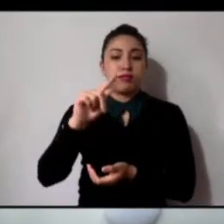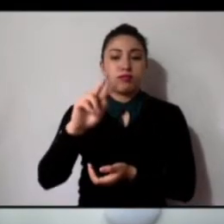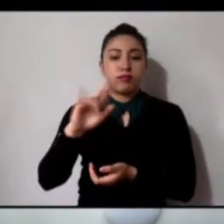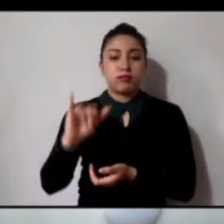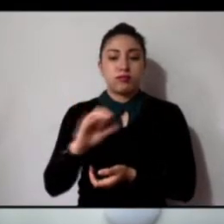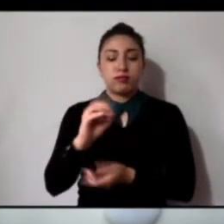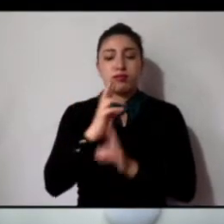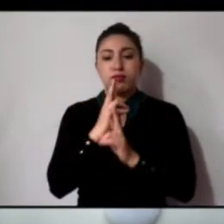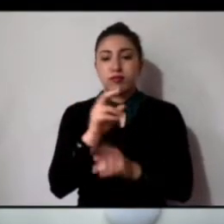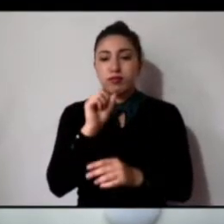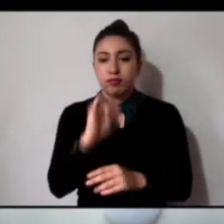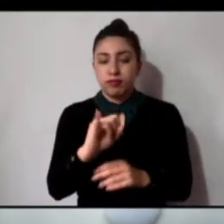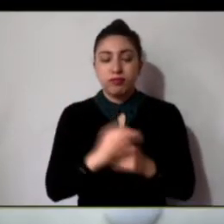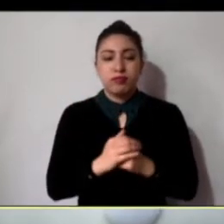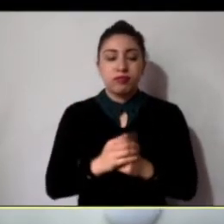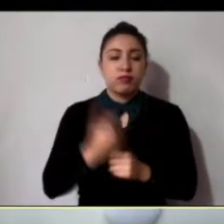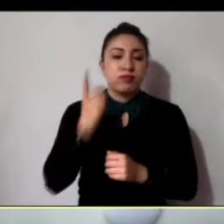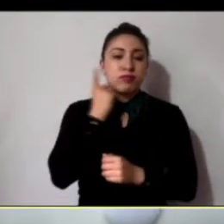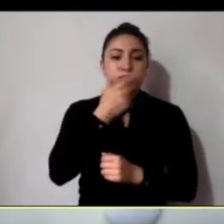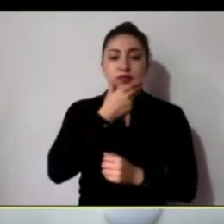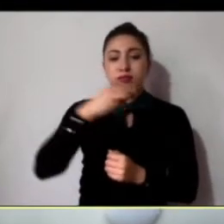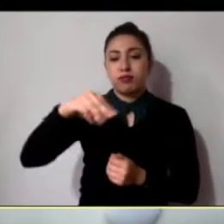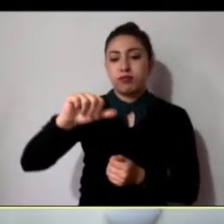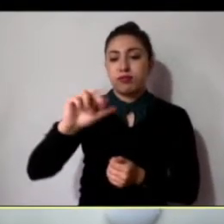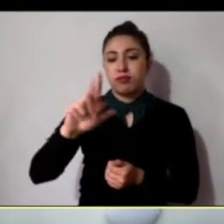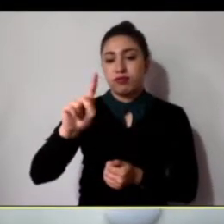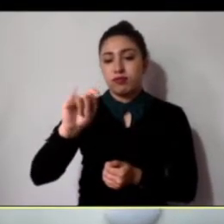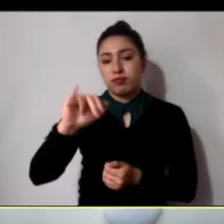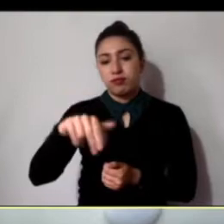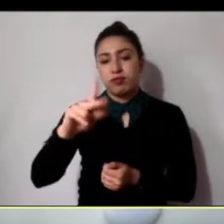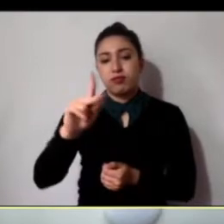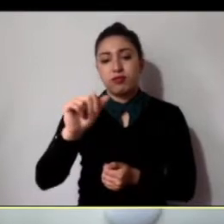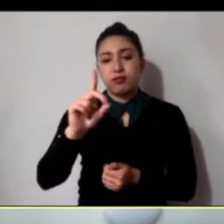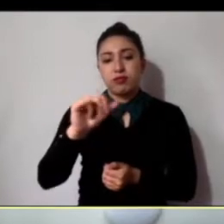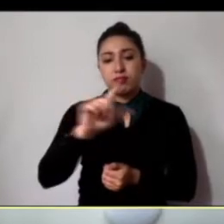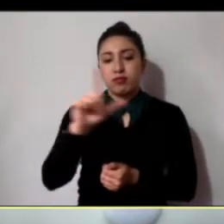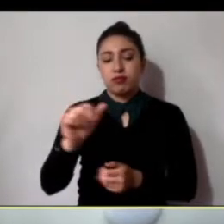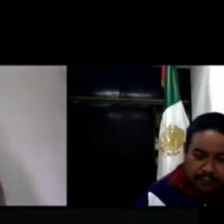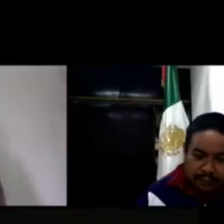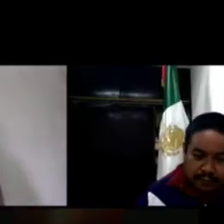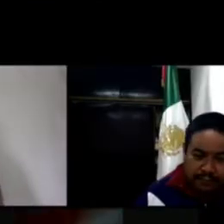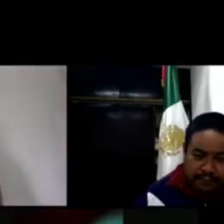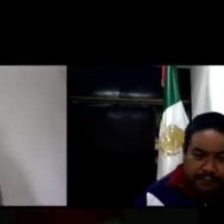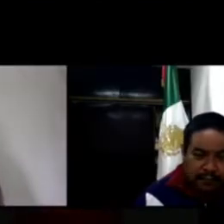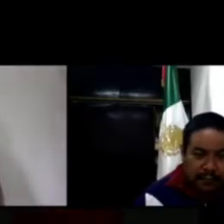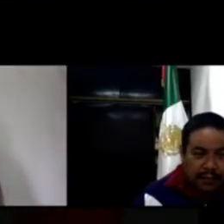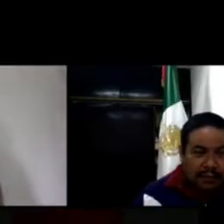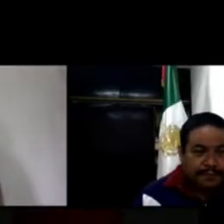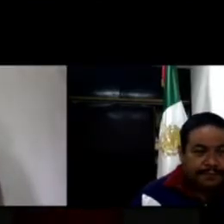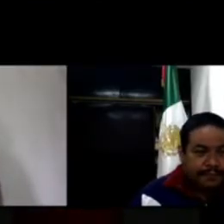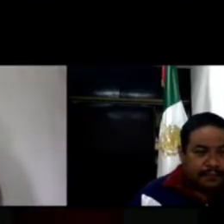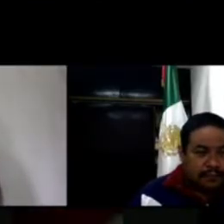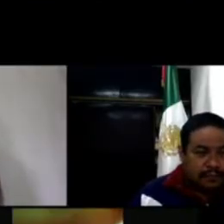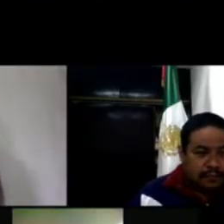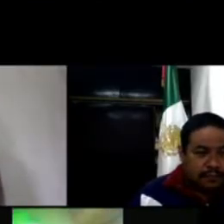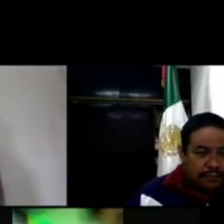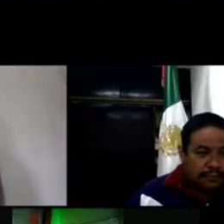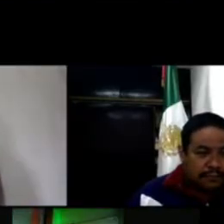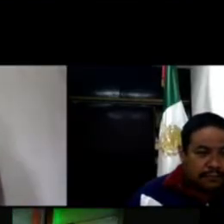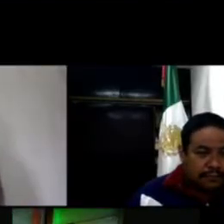favor. Gracias. Diputado Martín Padilla. Martín Padilla, a favor. Gracias. Diputado Eleazar Rubio.